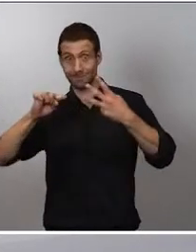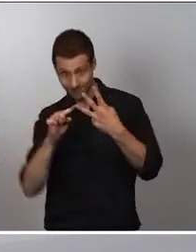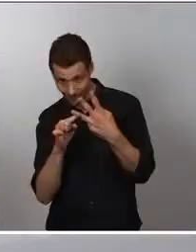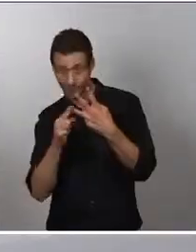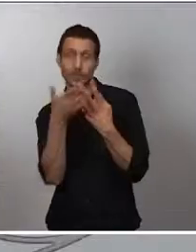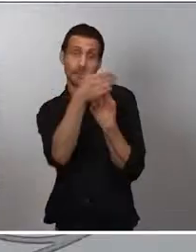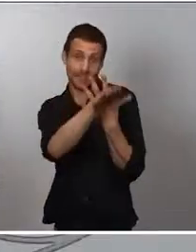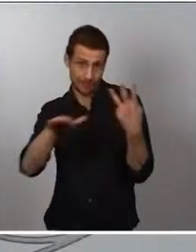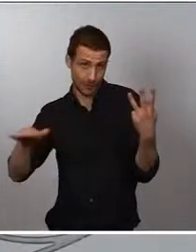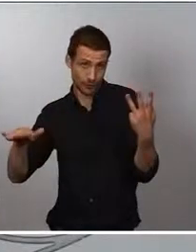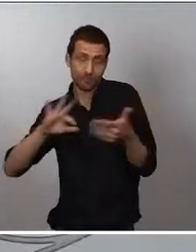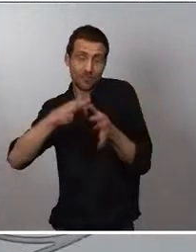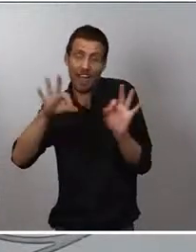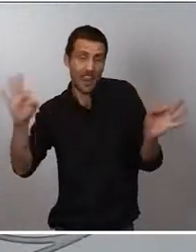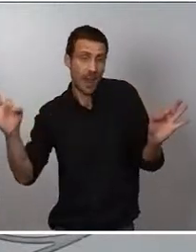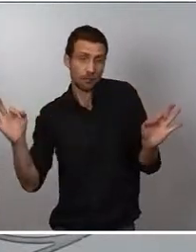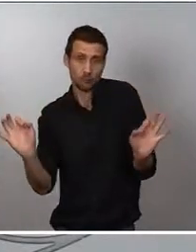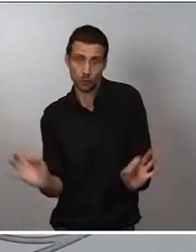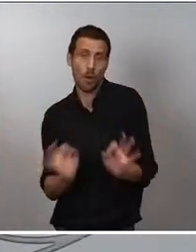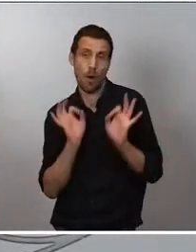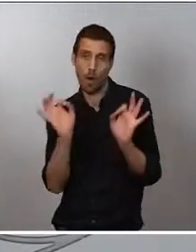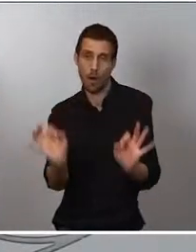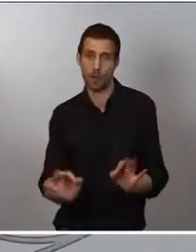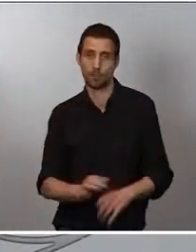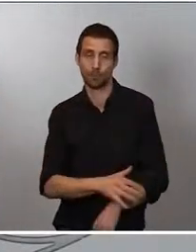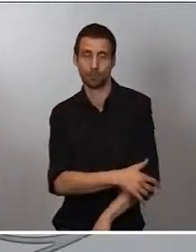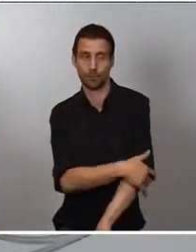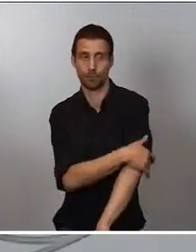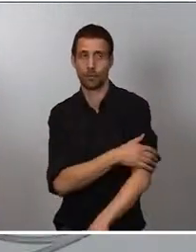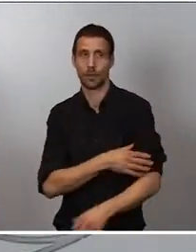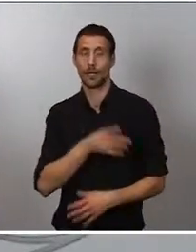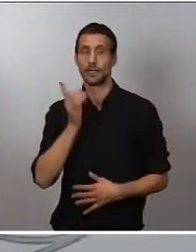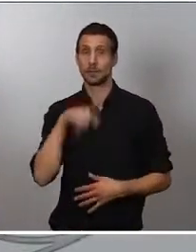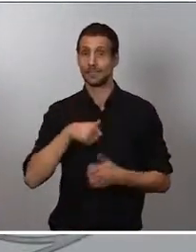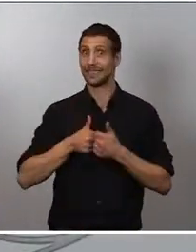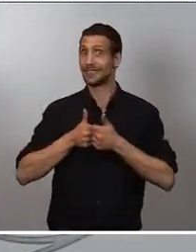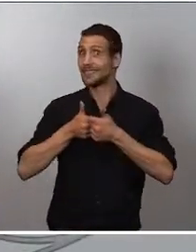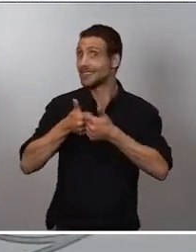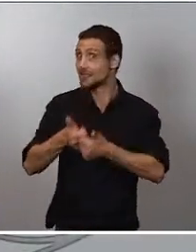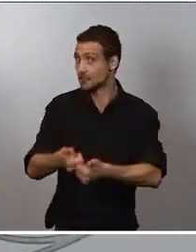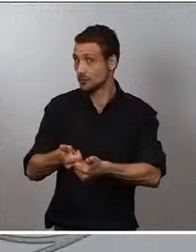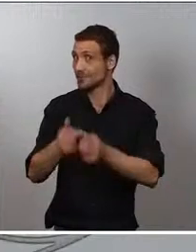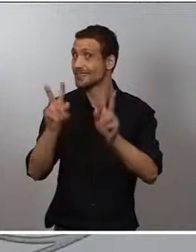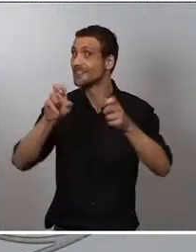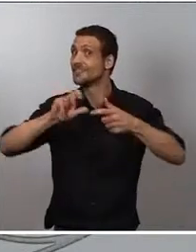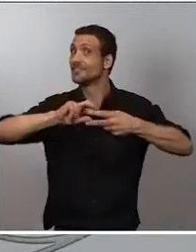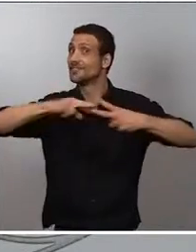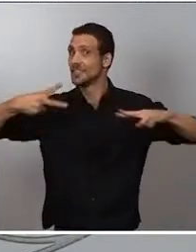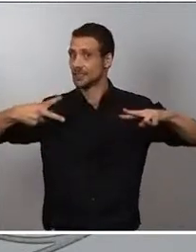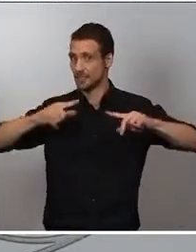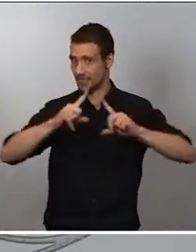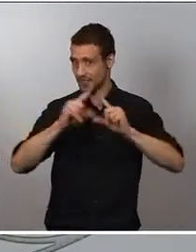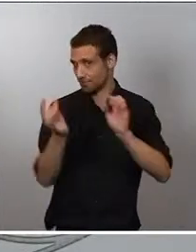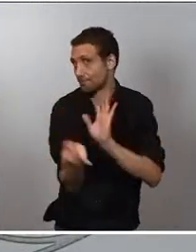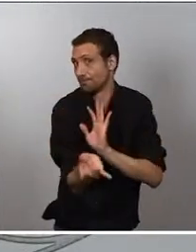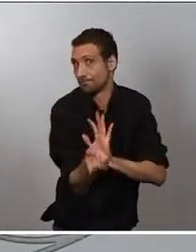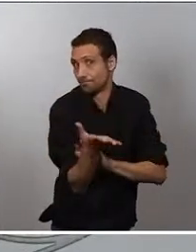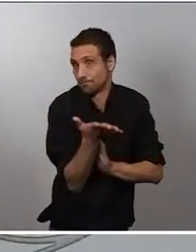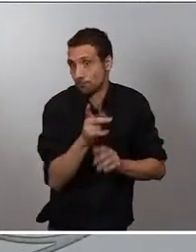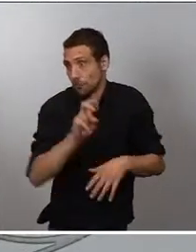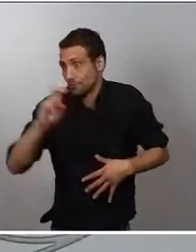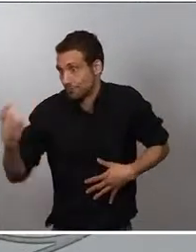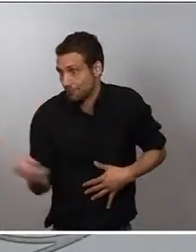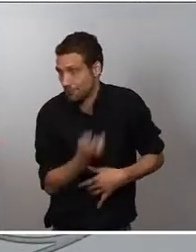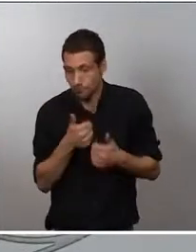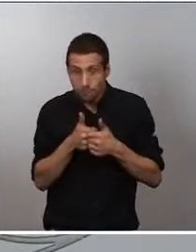Comentar también que en el seguimiento que venimos haciendo de las variantes del virus, tenemos con los últimos datos de secuenciación que han sido notificadas por las